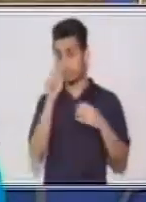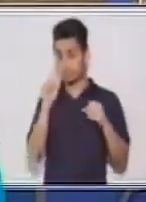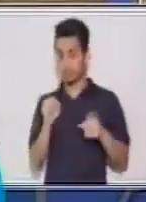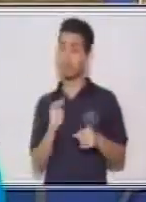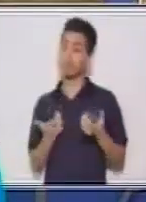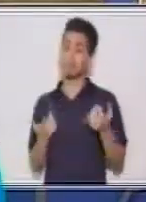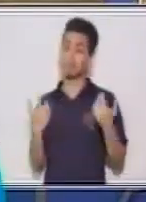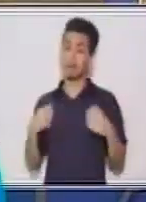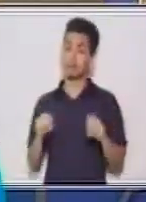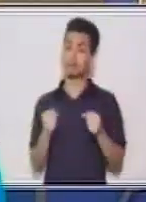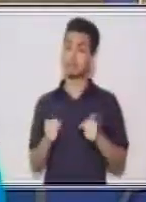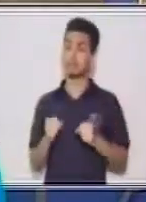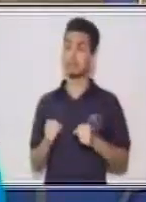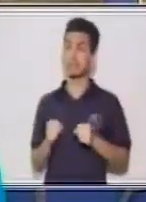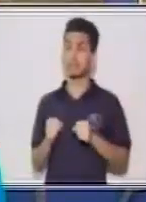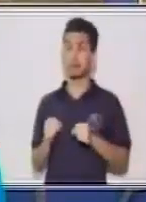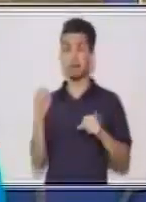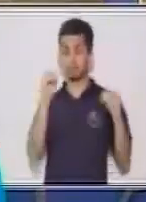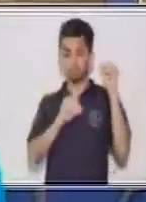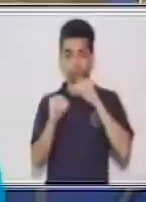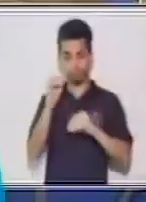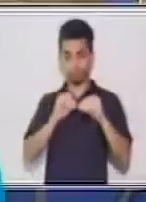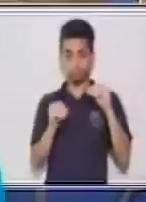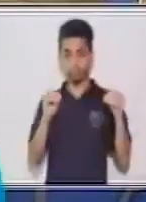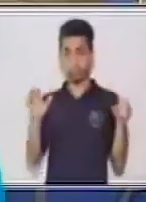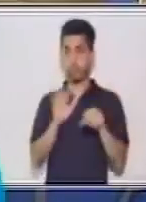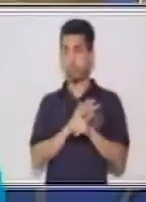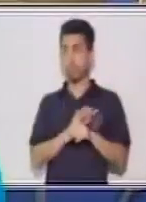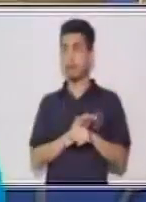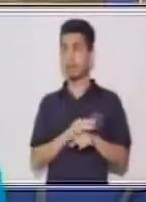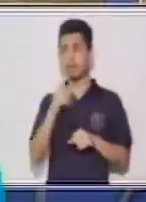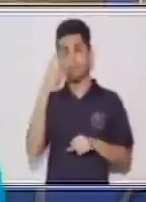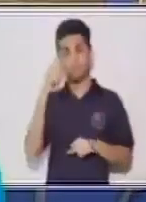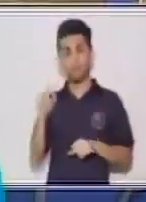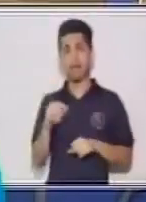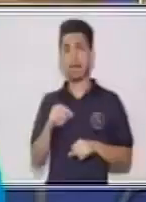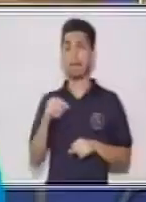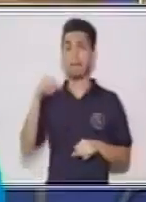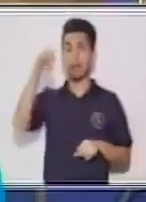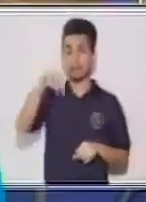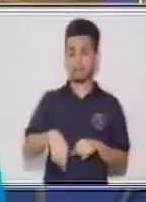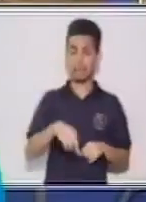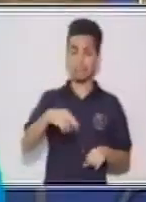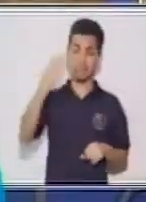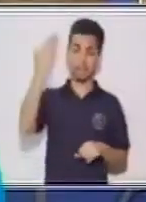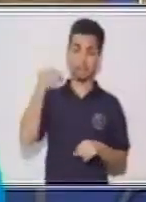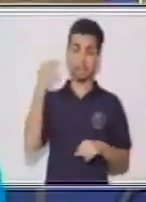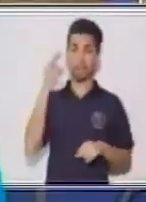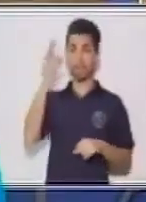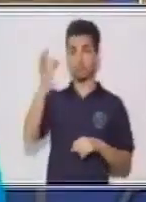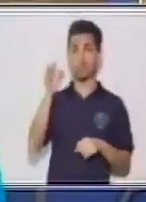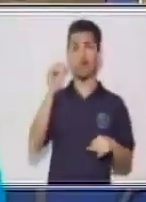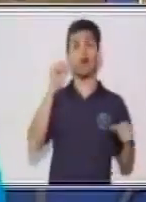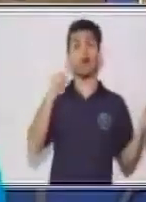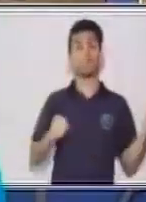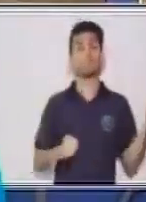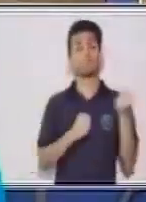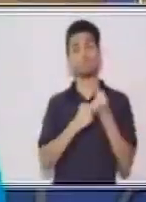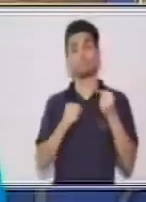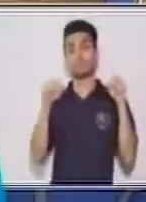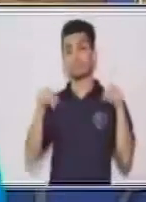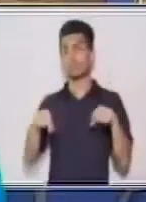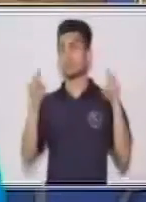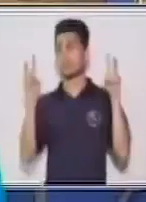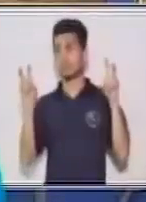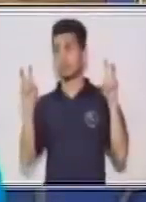venir y hacer una conjugación completa en los tres tiempos y que te va a ayudar muy bien a reforzar este tema.